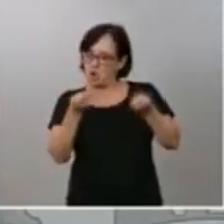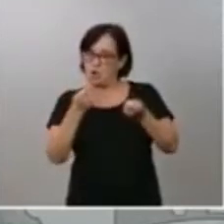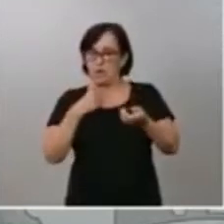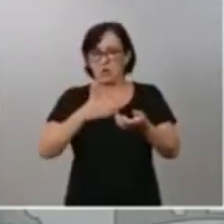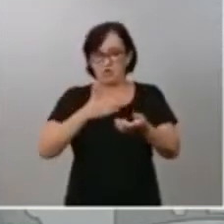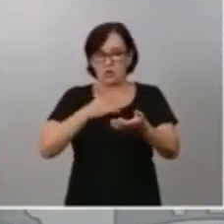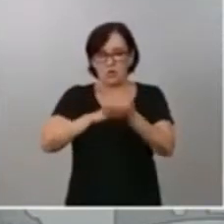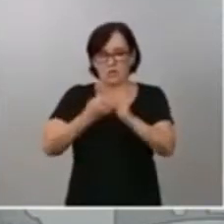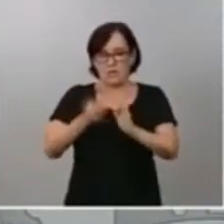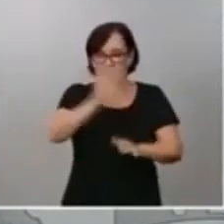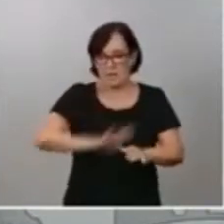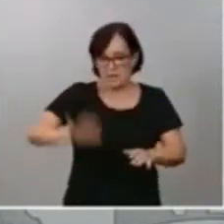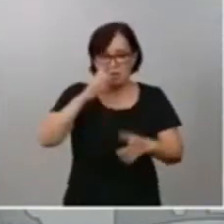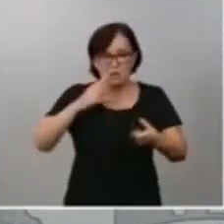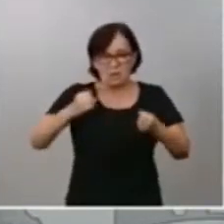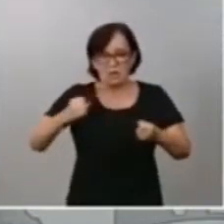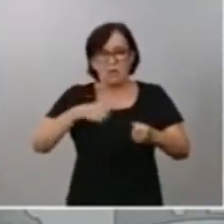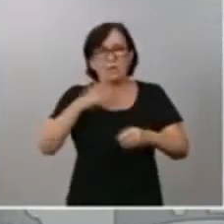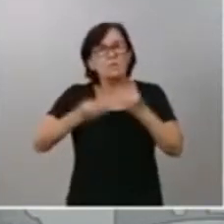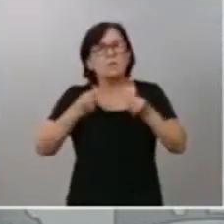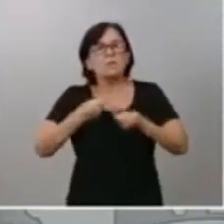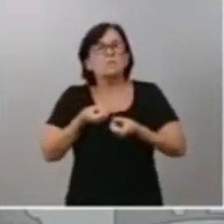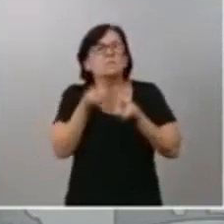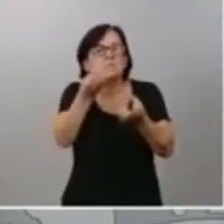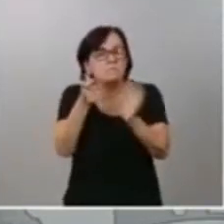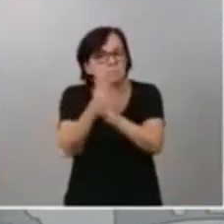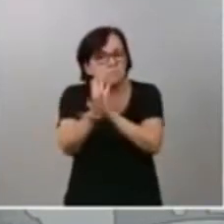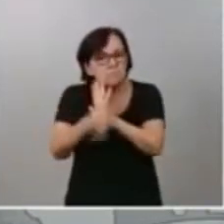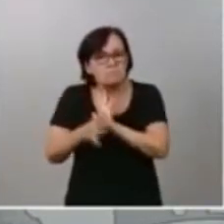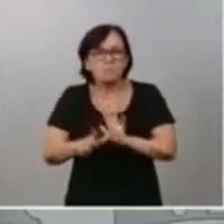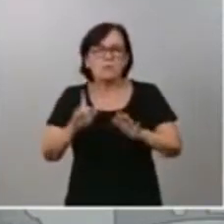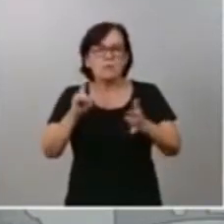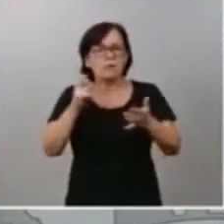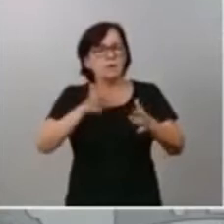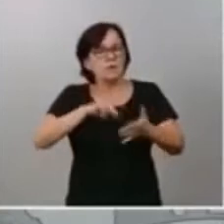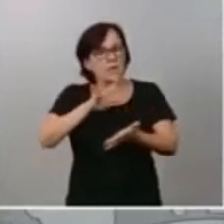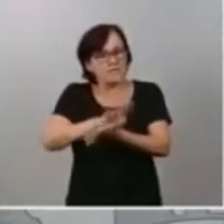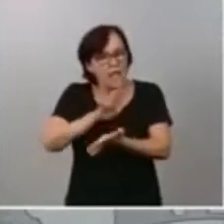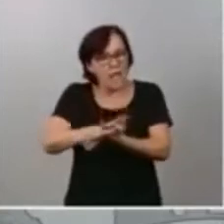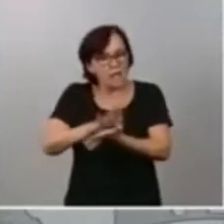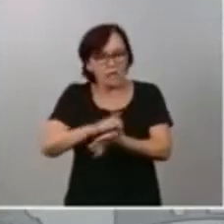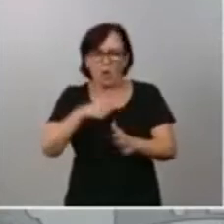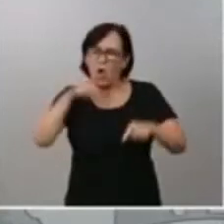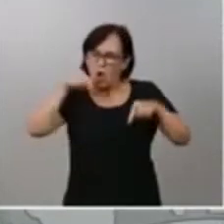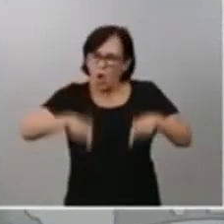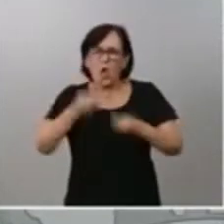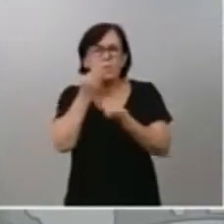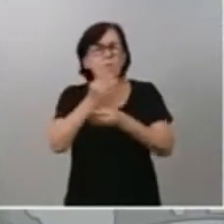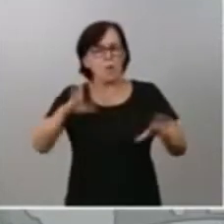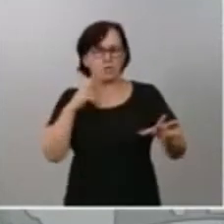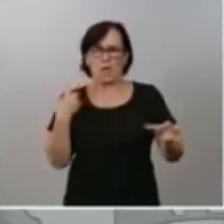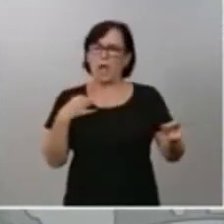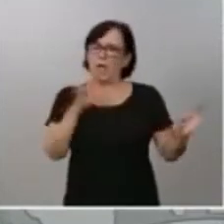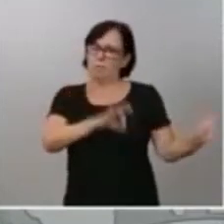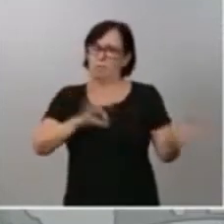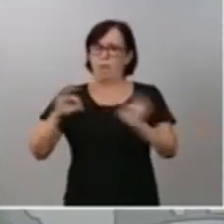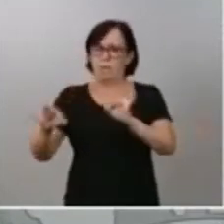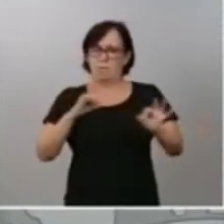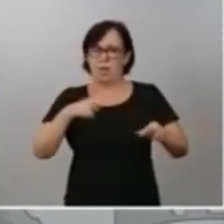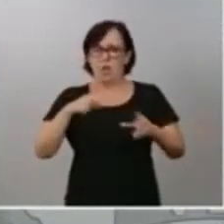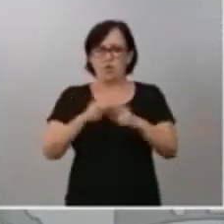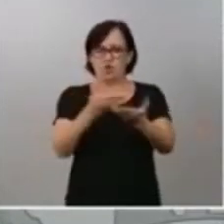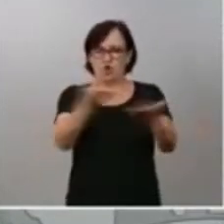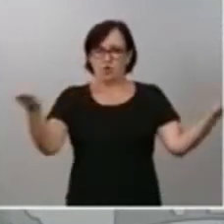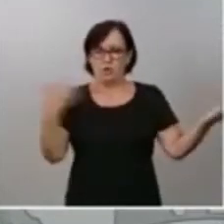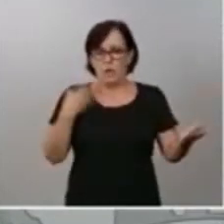que trasladar serenidad, calma, porque efectivamente hoy estamos mucho mejor preparados como sociedad, como profesionales